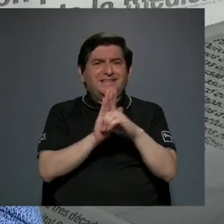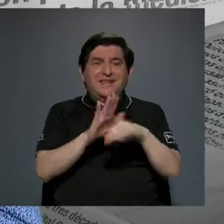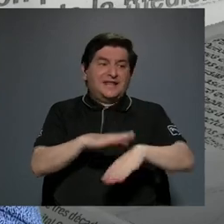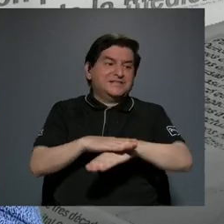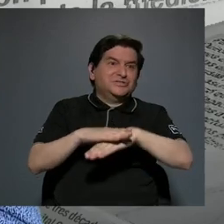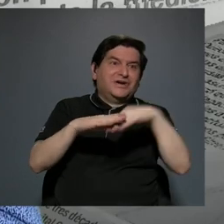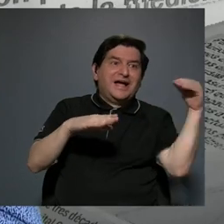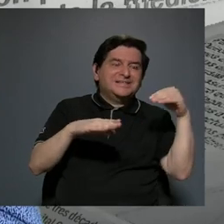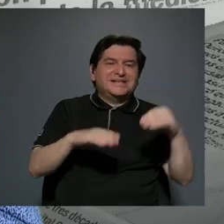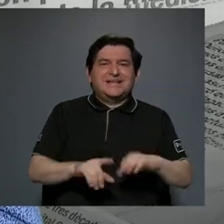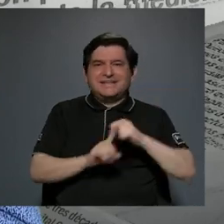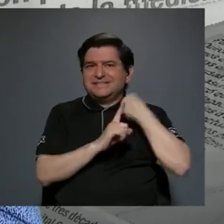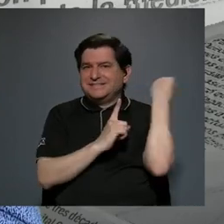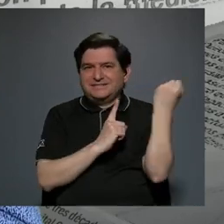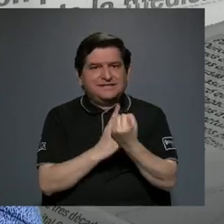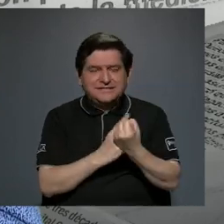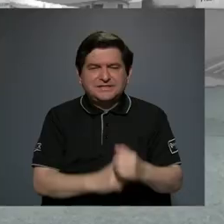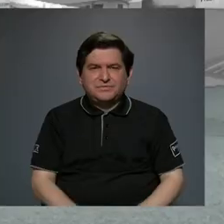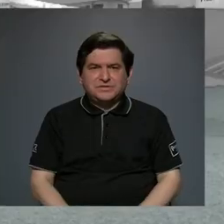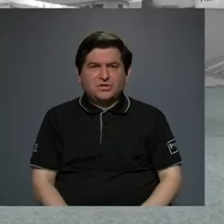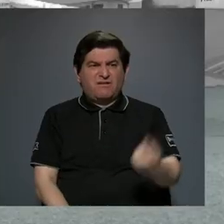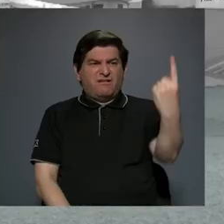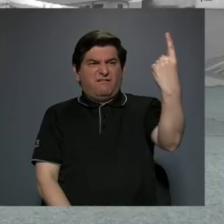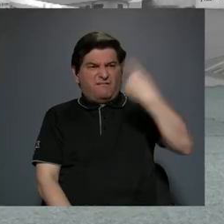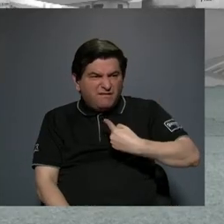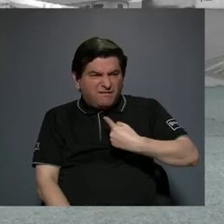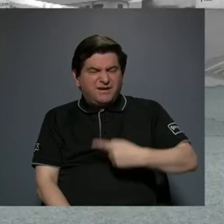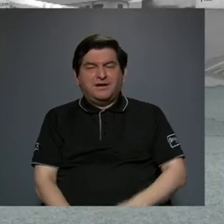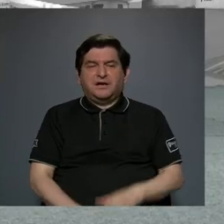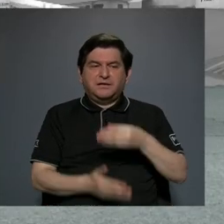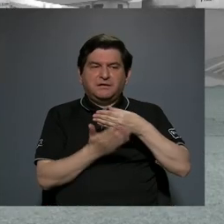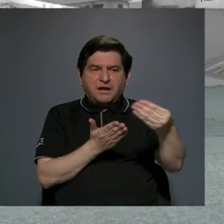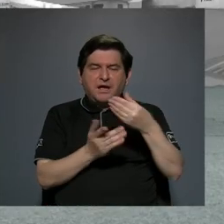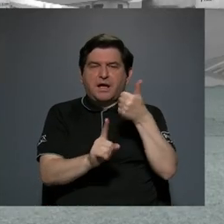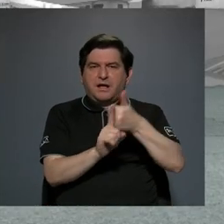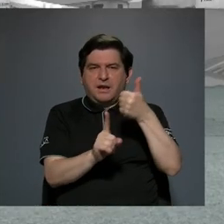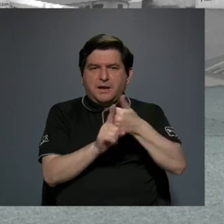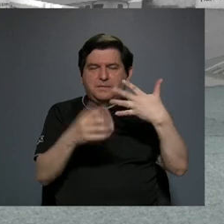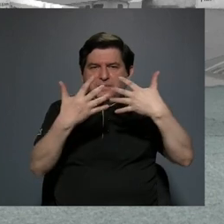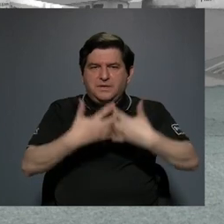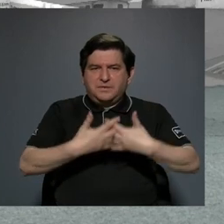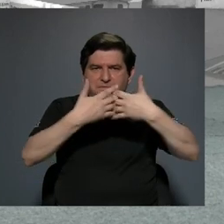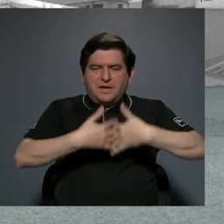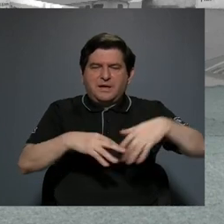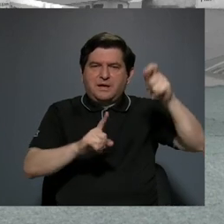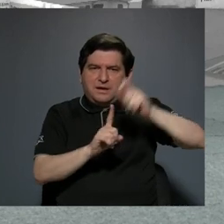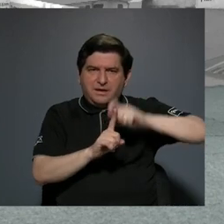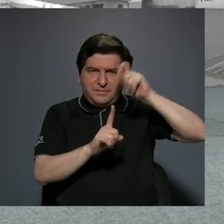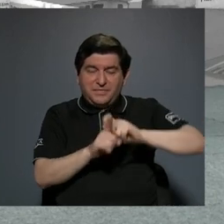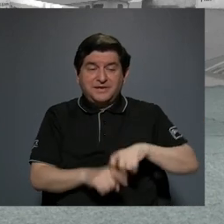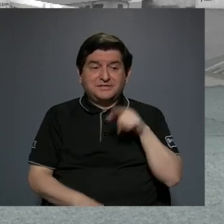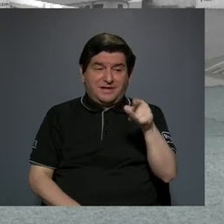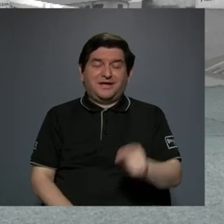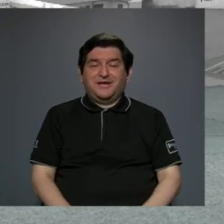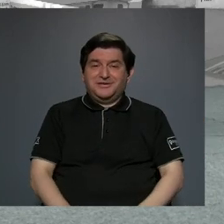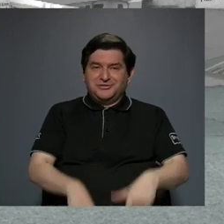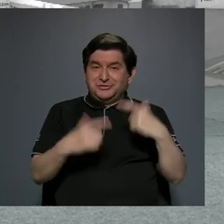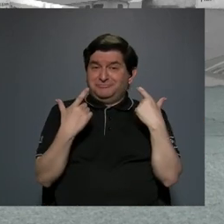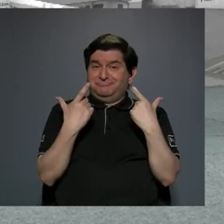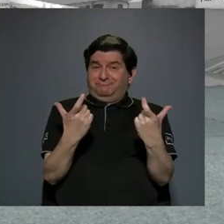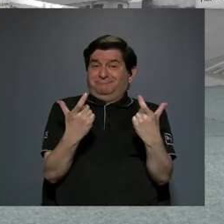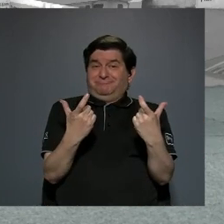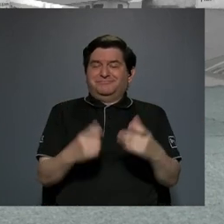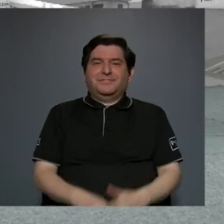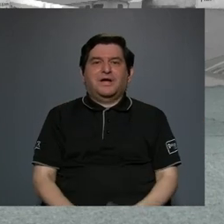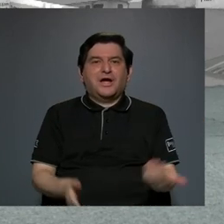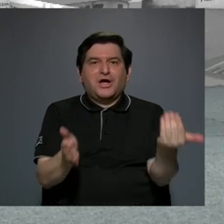salirse de esas condiciones y se veían obligados a comprarle a la misma compañía bananera quien ganaba más